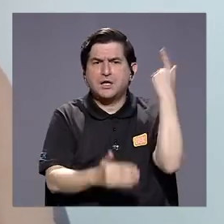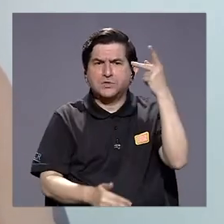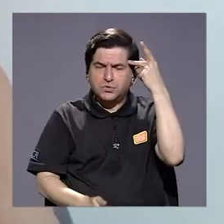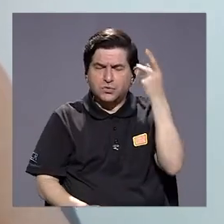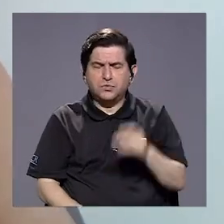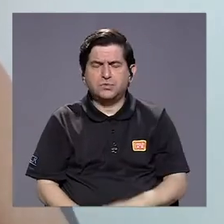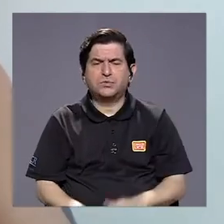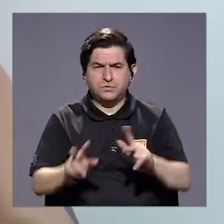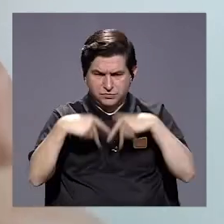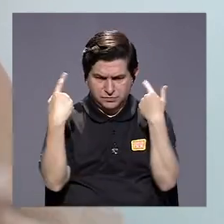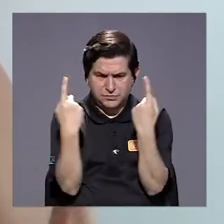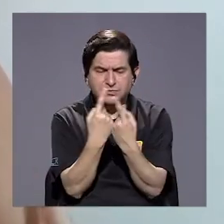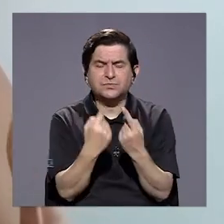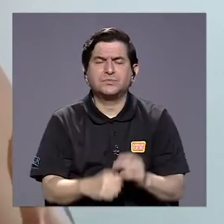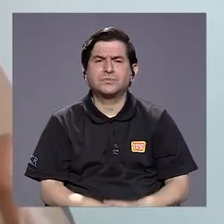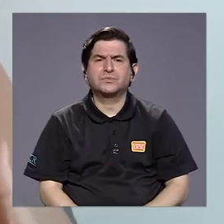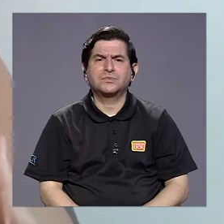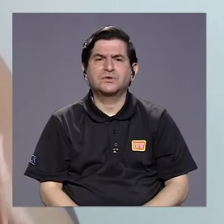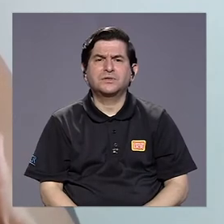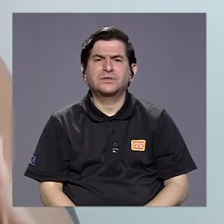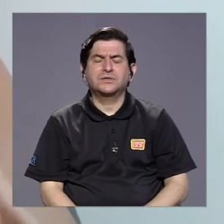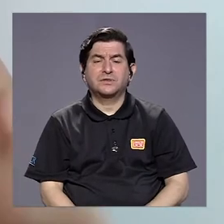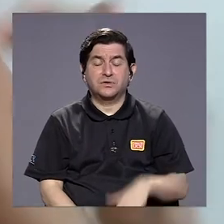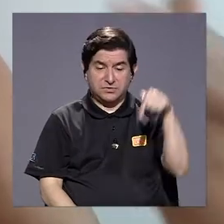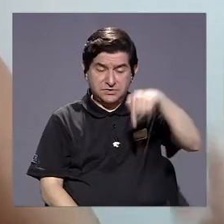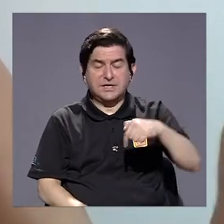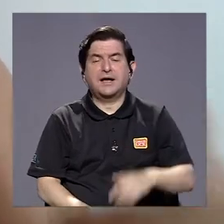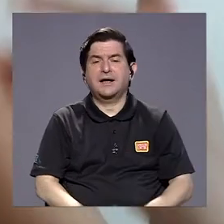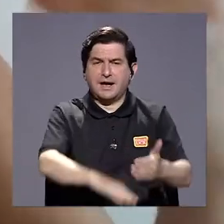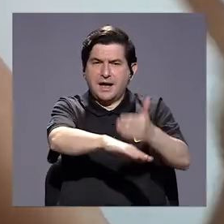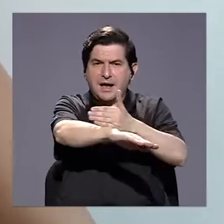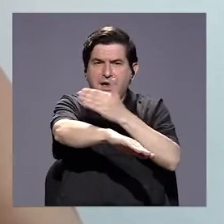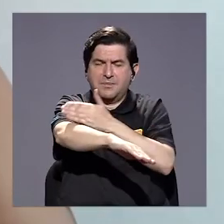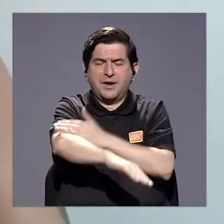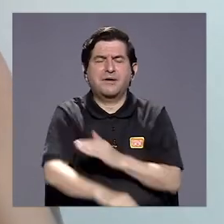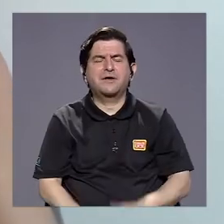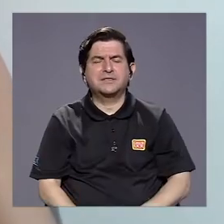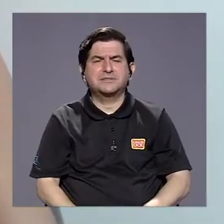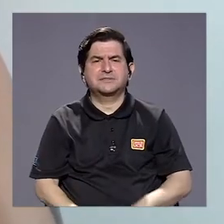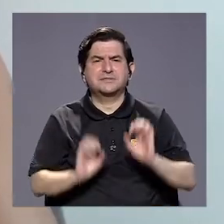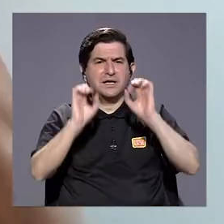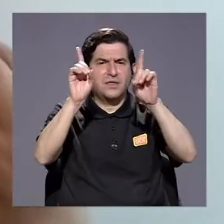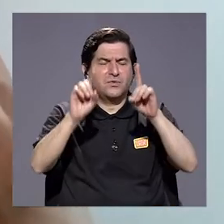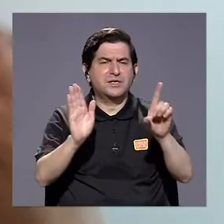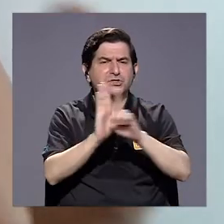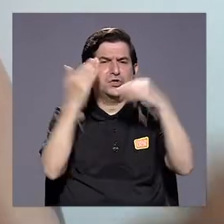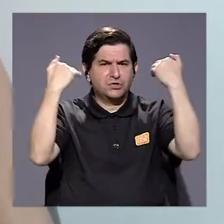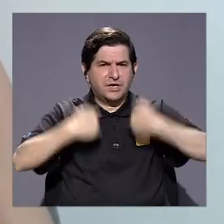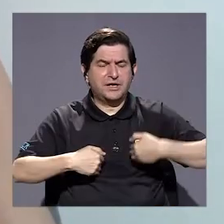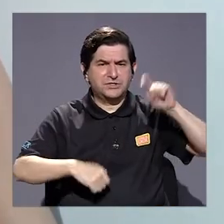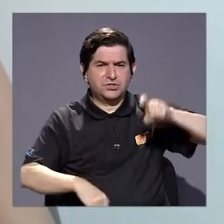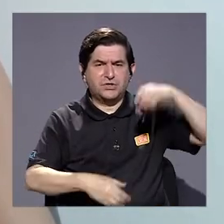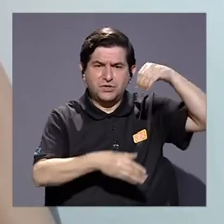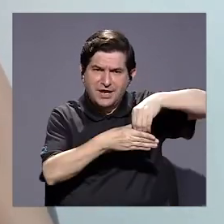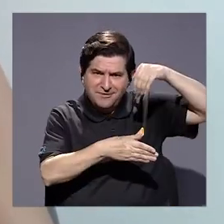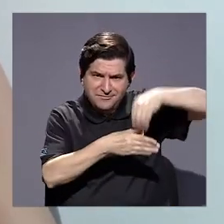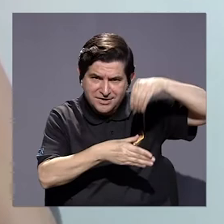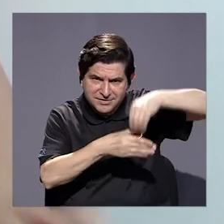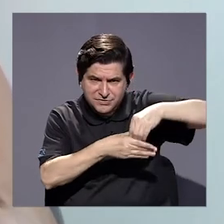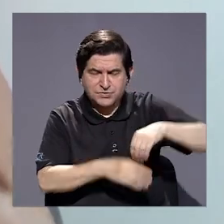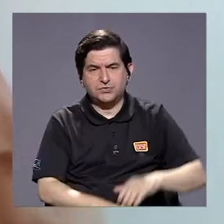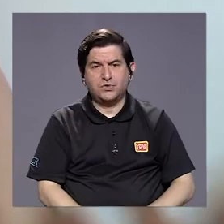políticos en el futuro a que consideren que el avance en educación, en derechos humanos es algo que requiere